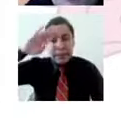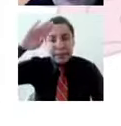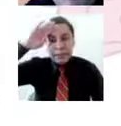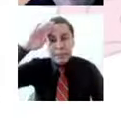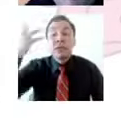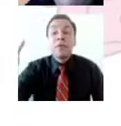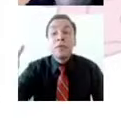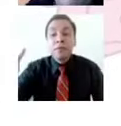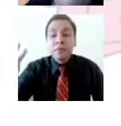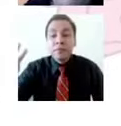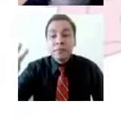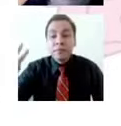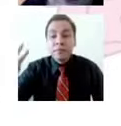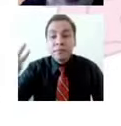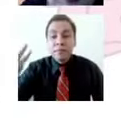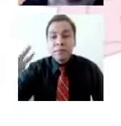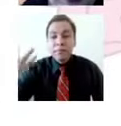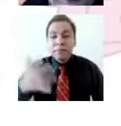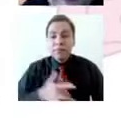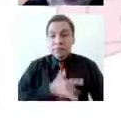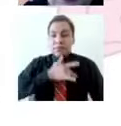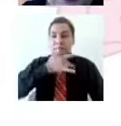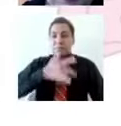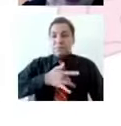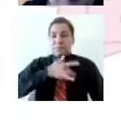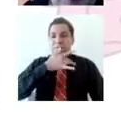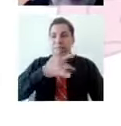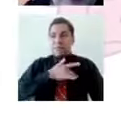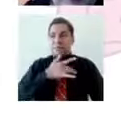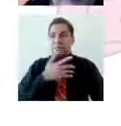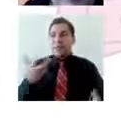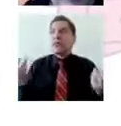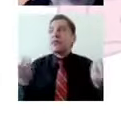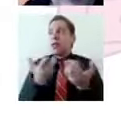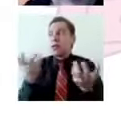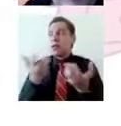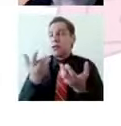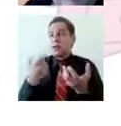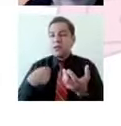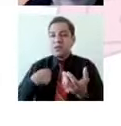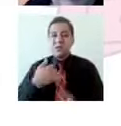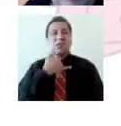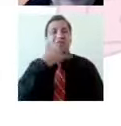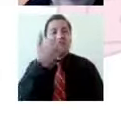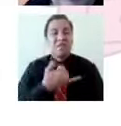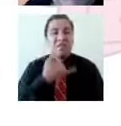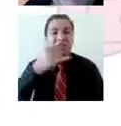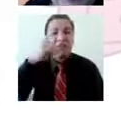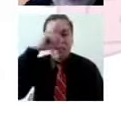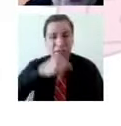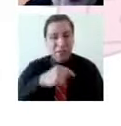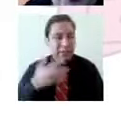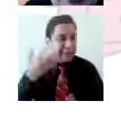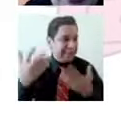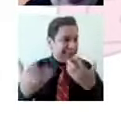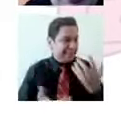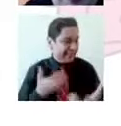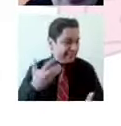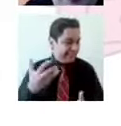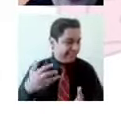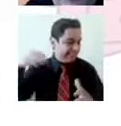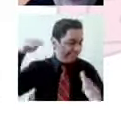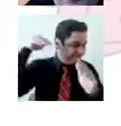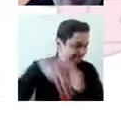¿Cuáles son los primeros impulsos que quieren ustedes hacer cuando se dan cuenta que las personas junto con las que